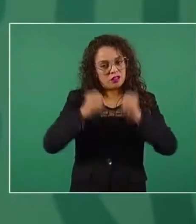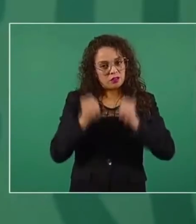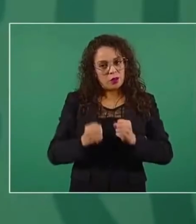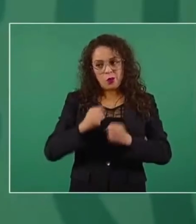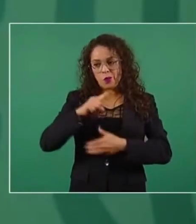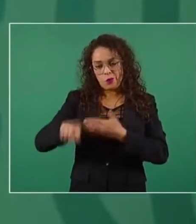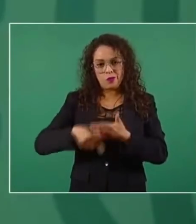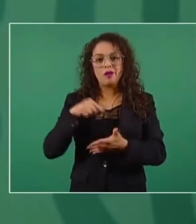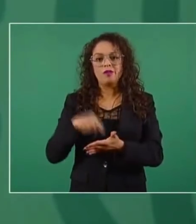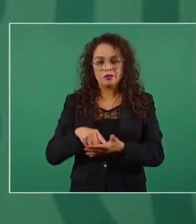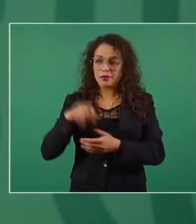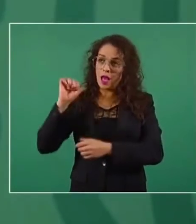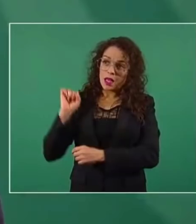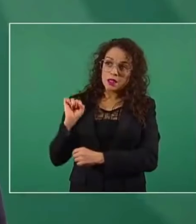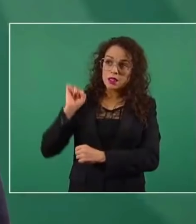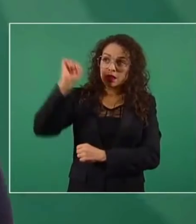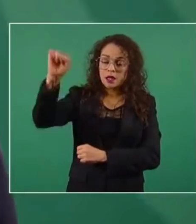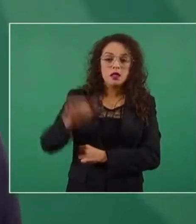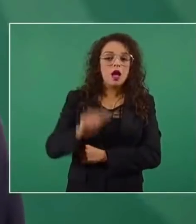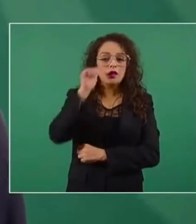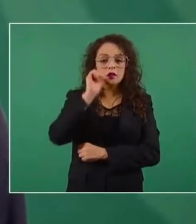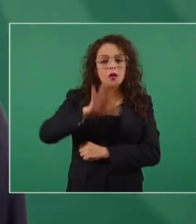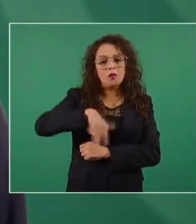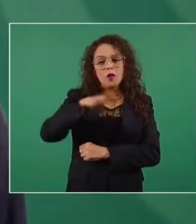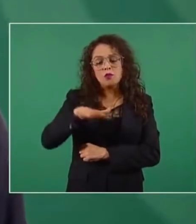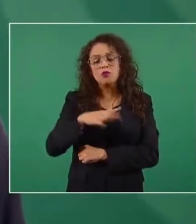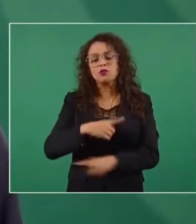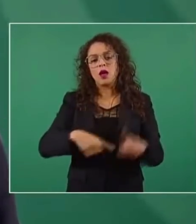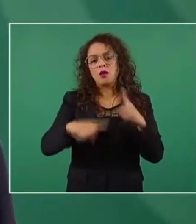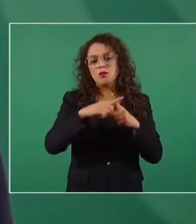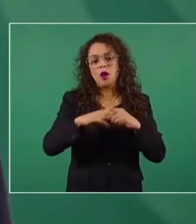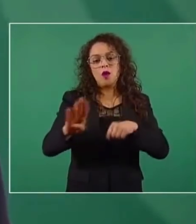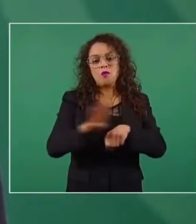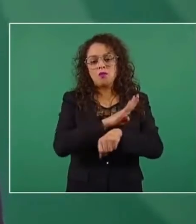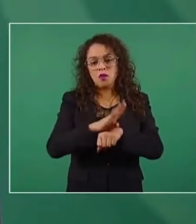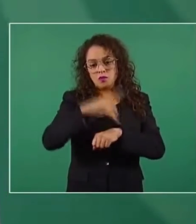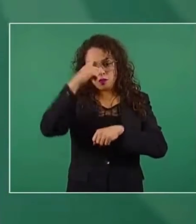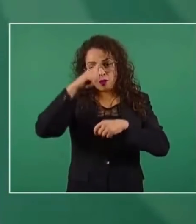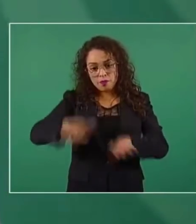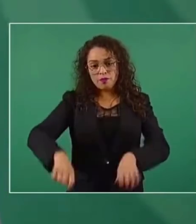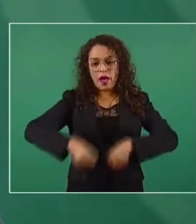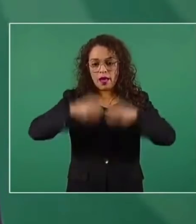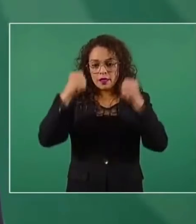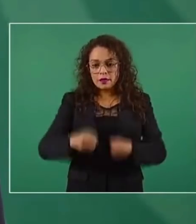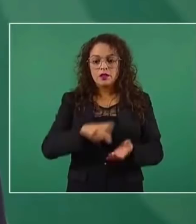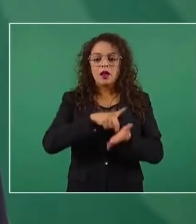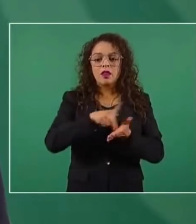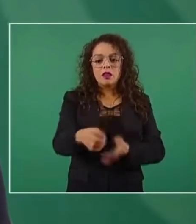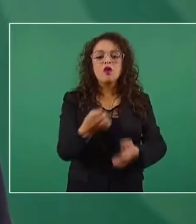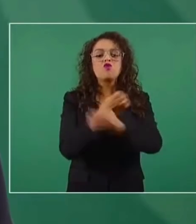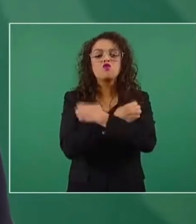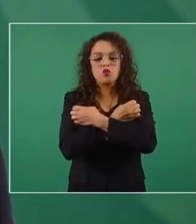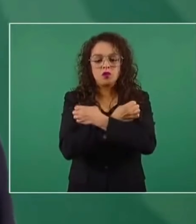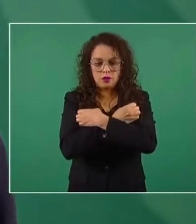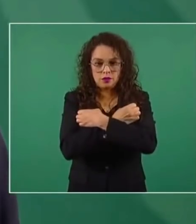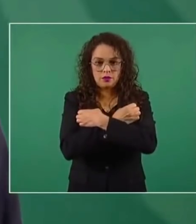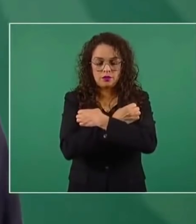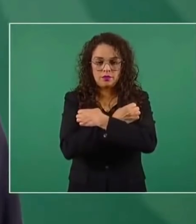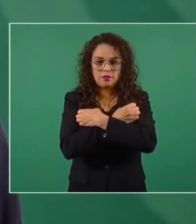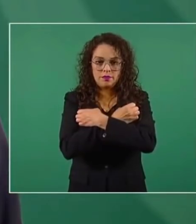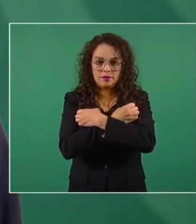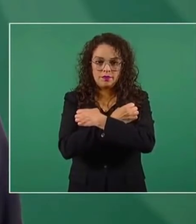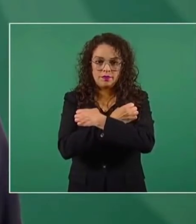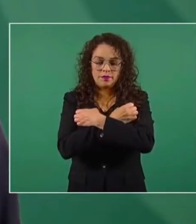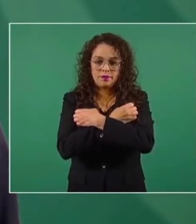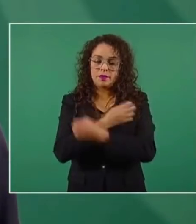siempre en beneficio de los educandos para garantizar su derecho a la educación, contribuir